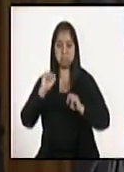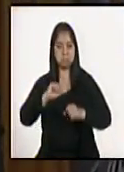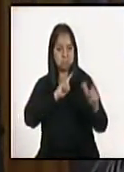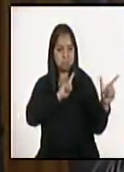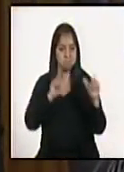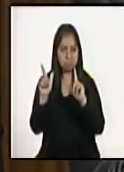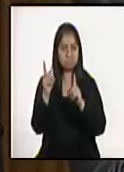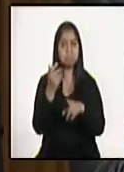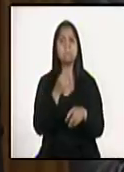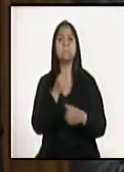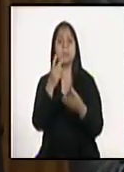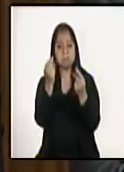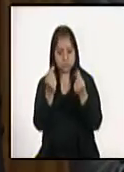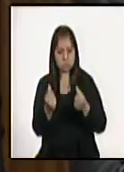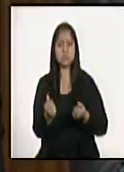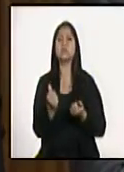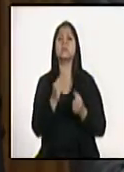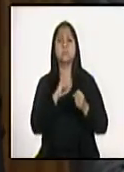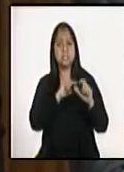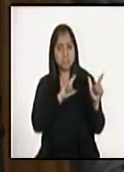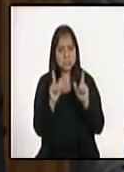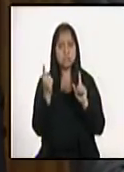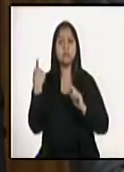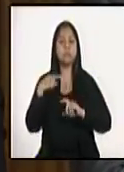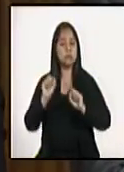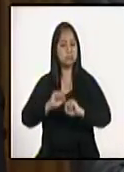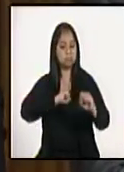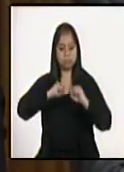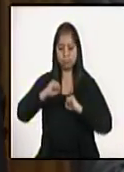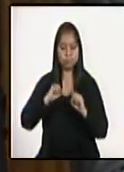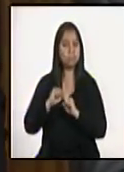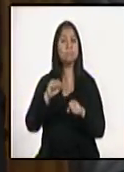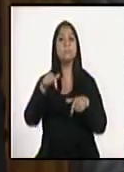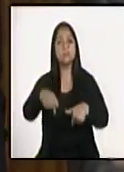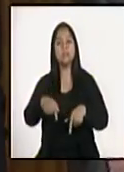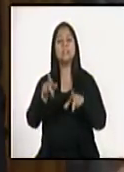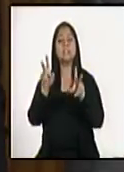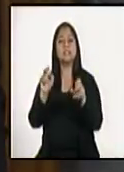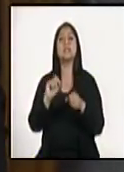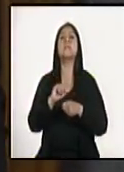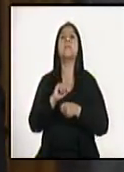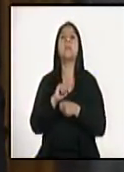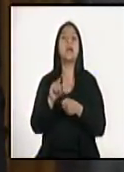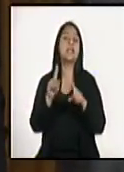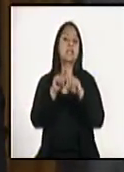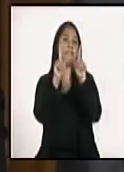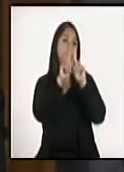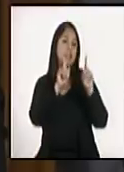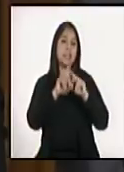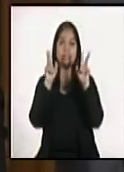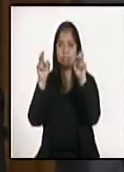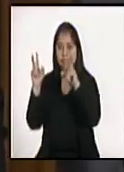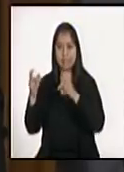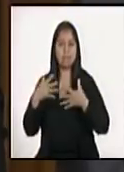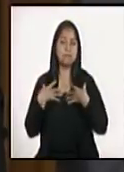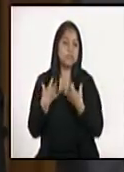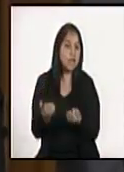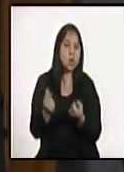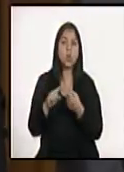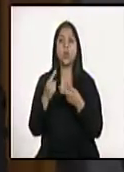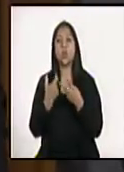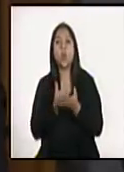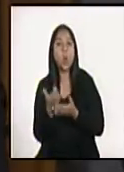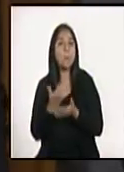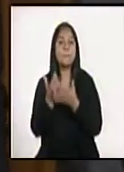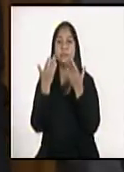recursos necesarios para hacer frente a lo que actualmente se está haciendo en diferentes temas de salud, en tema de compras,